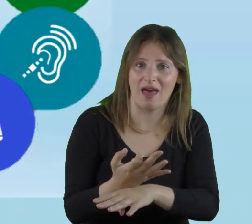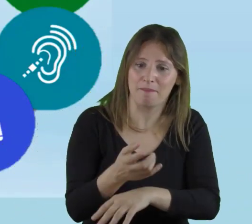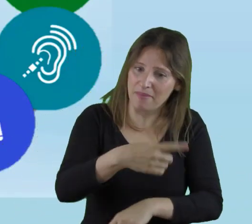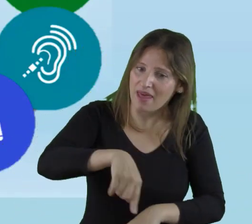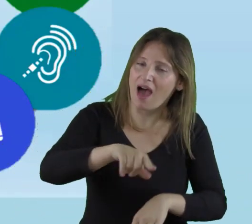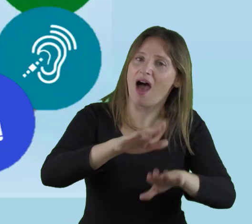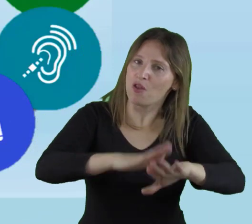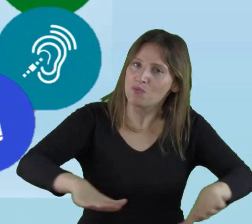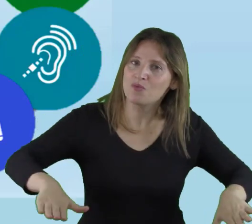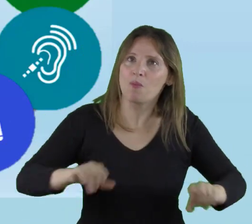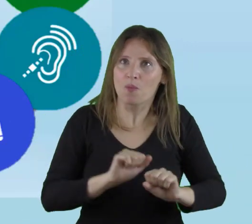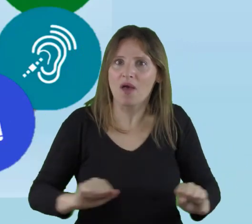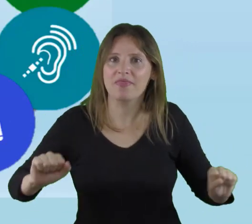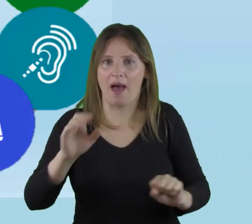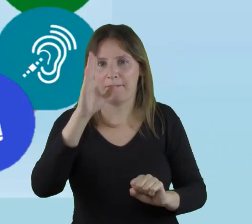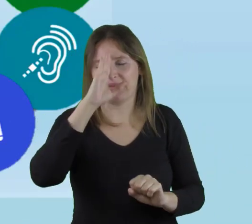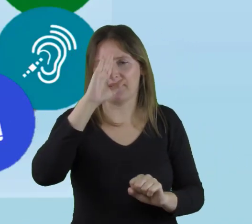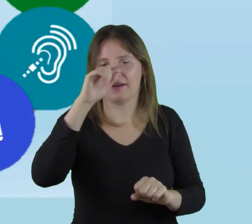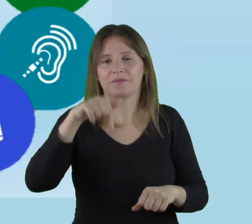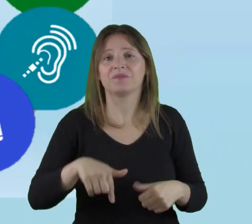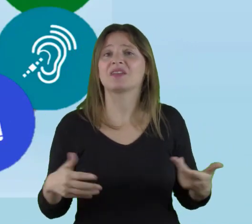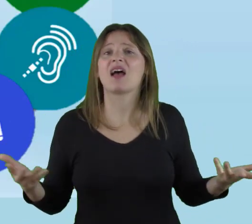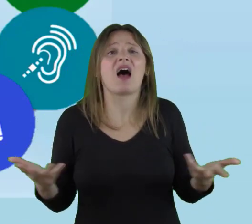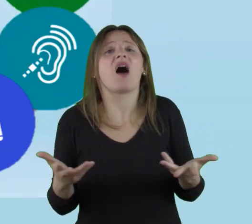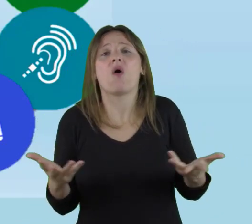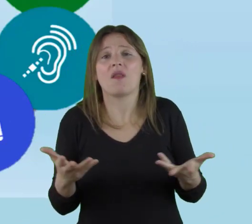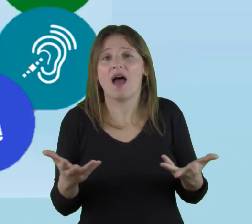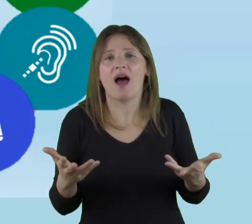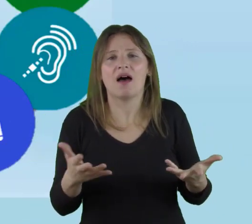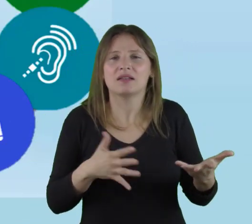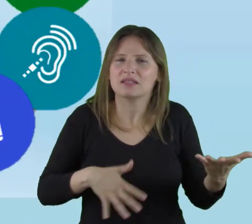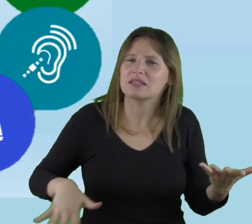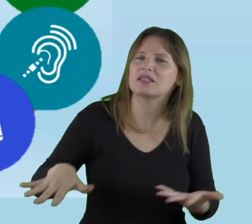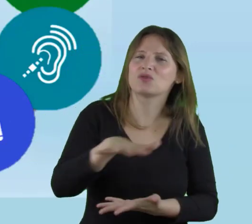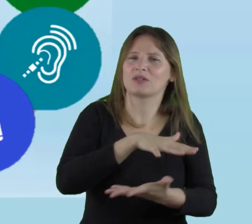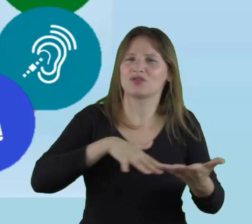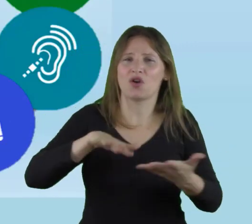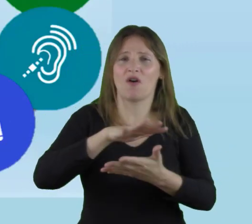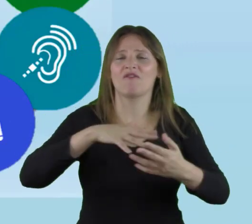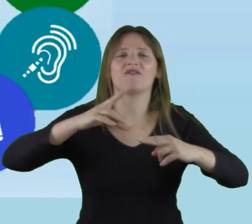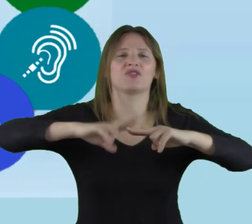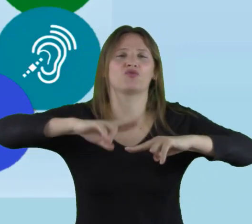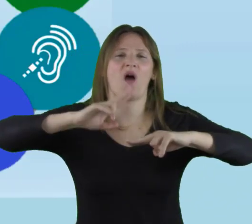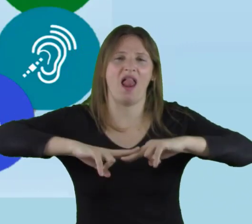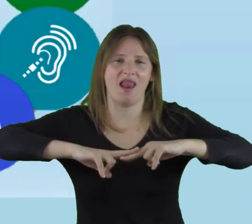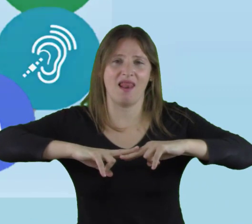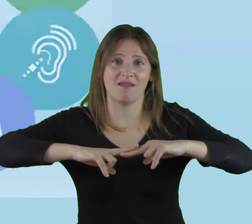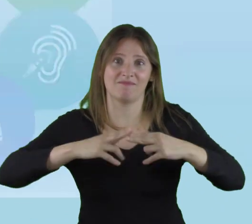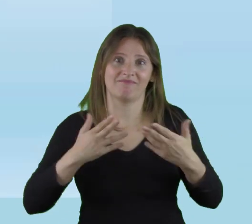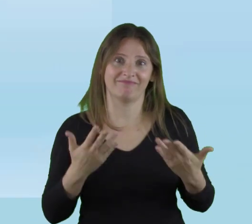aprendan. Es así que ahora estamos dentro de un escenario virtual.